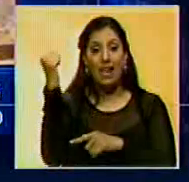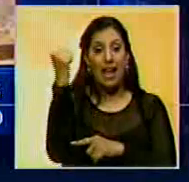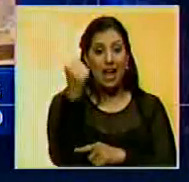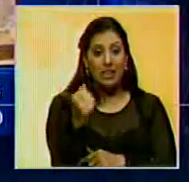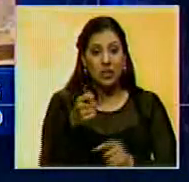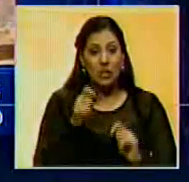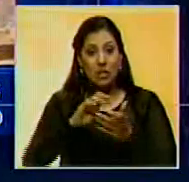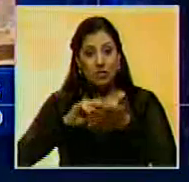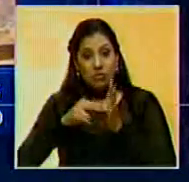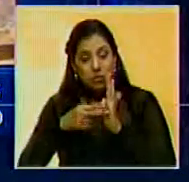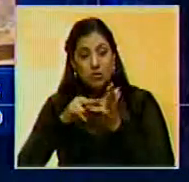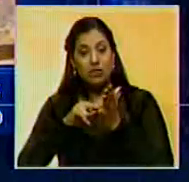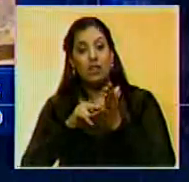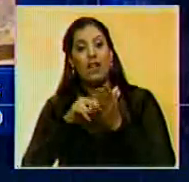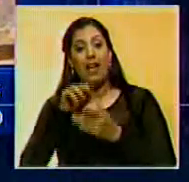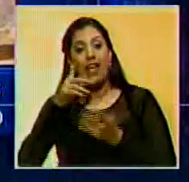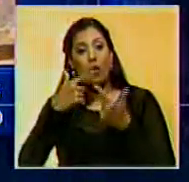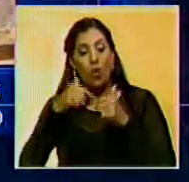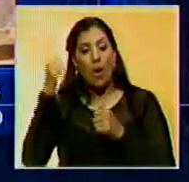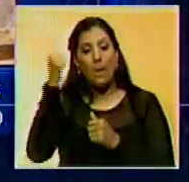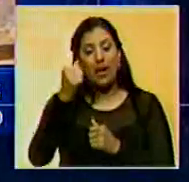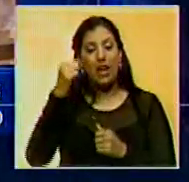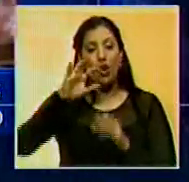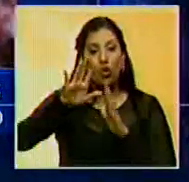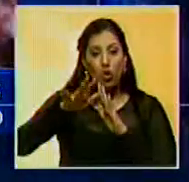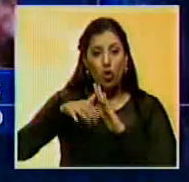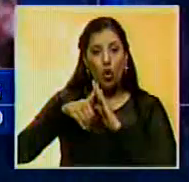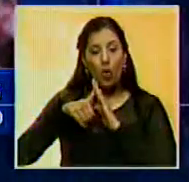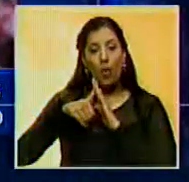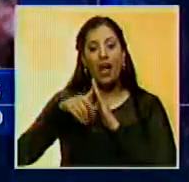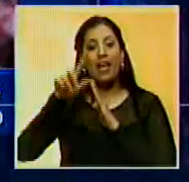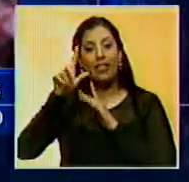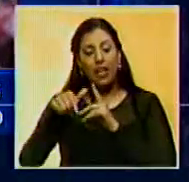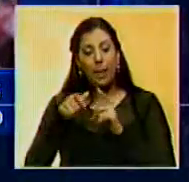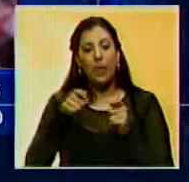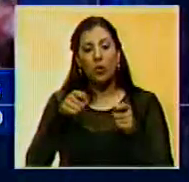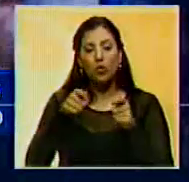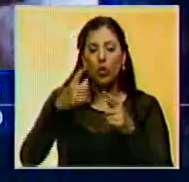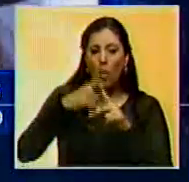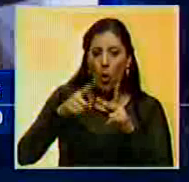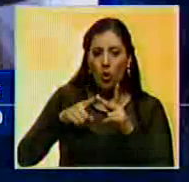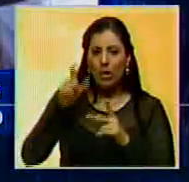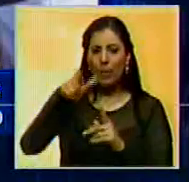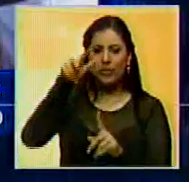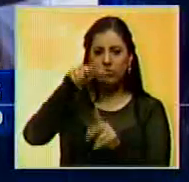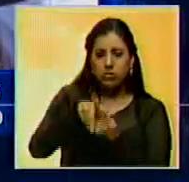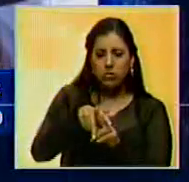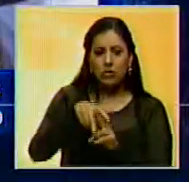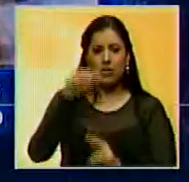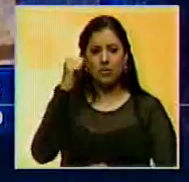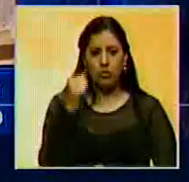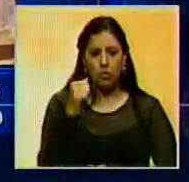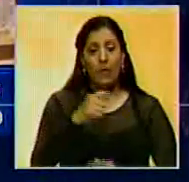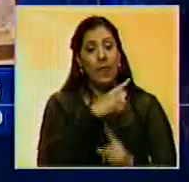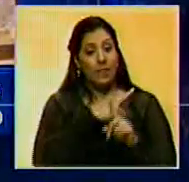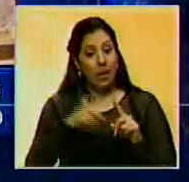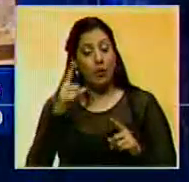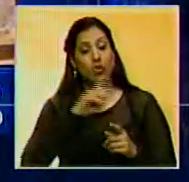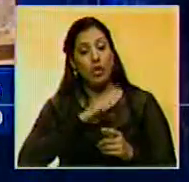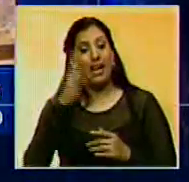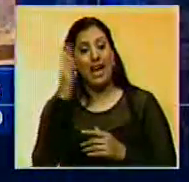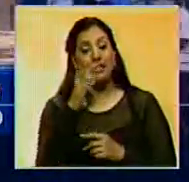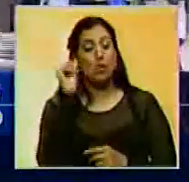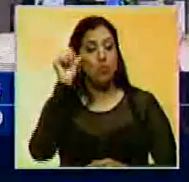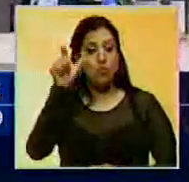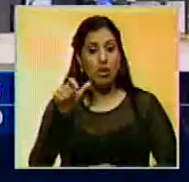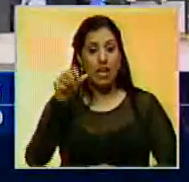homicidio intencional calificado en la ejecución de un robo, hurto en perjuicio de otras personas y agavillamiento. También fue imputada